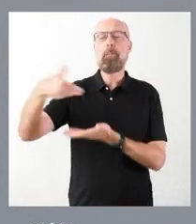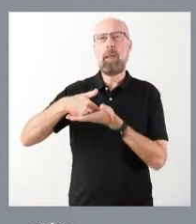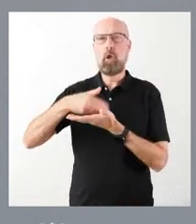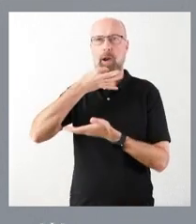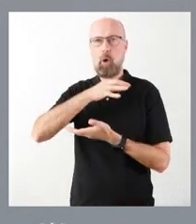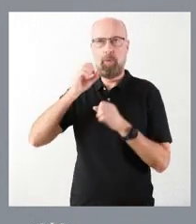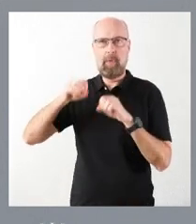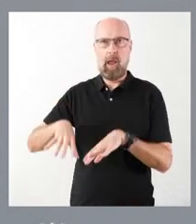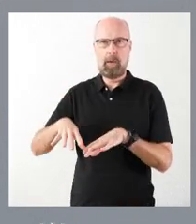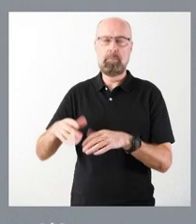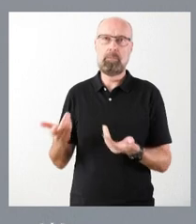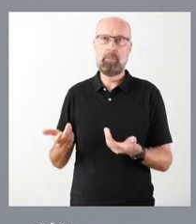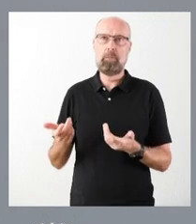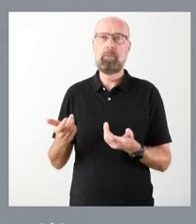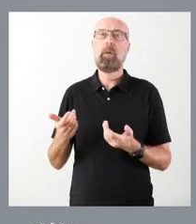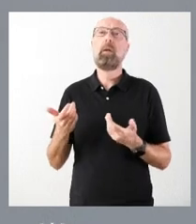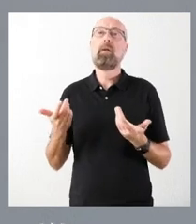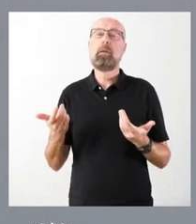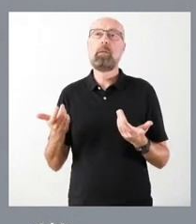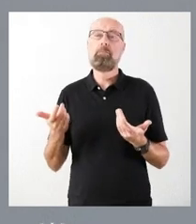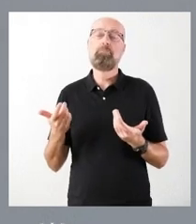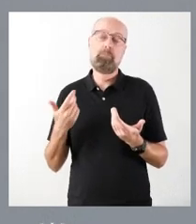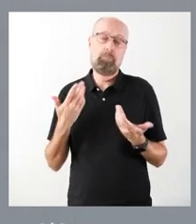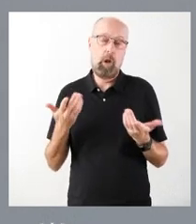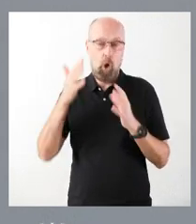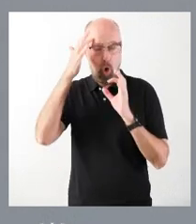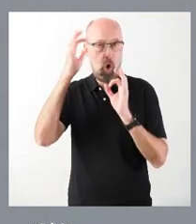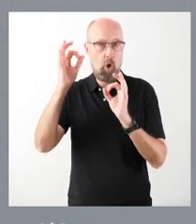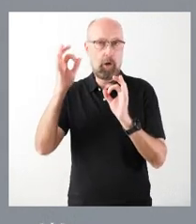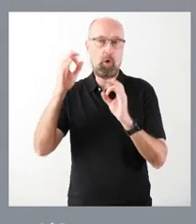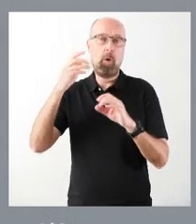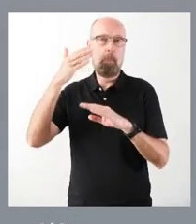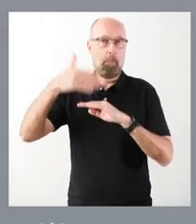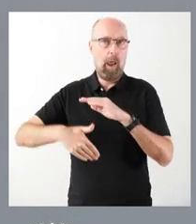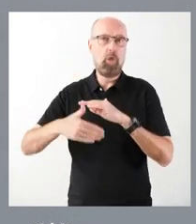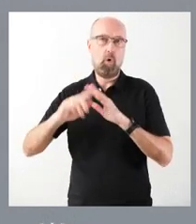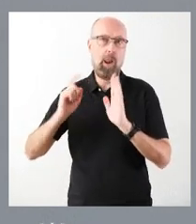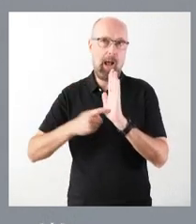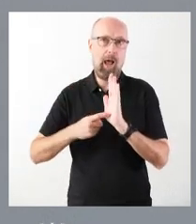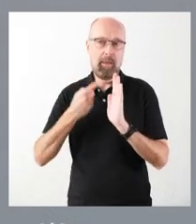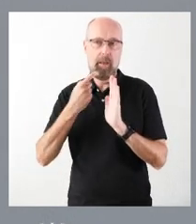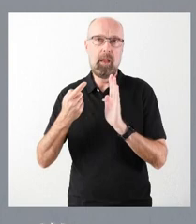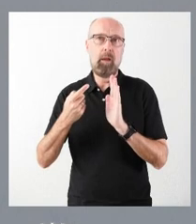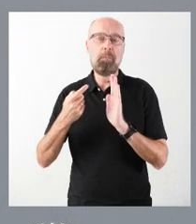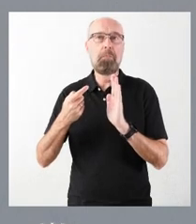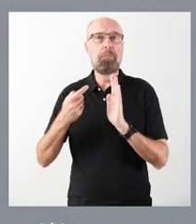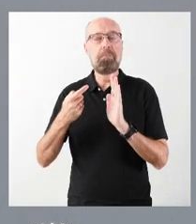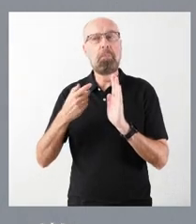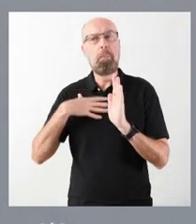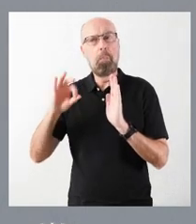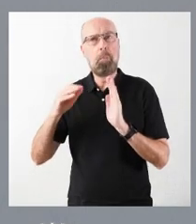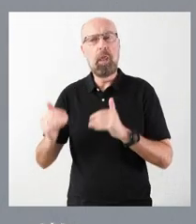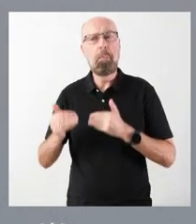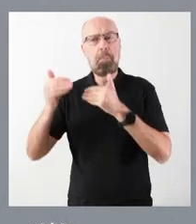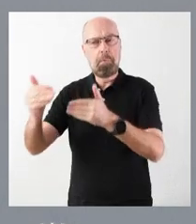responsabilidad, aunque, lógicamente, el plazo legalmente establecido le hubiera permitido seguir hasta la toma de